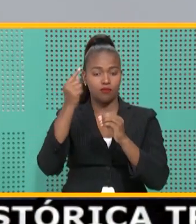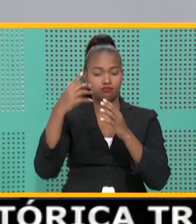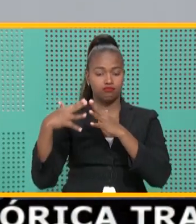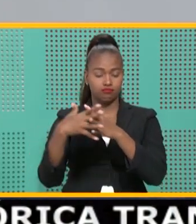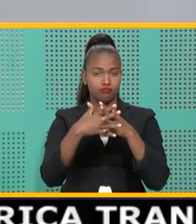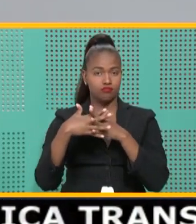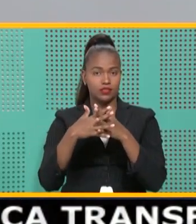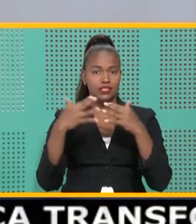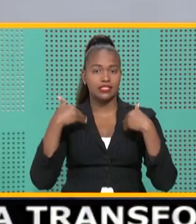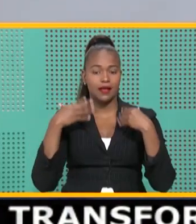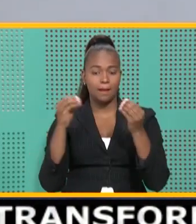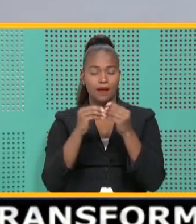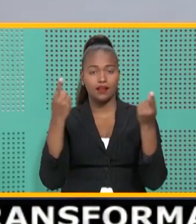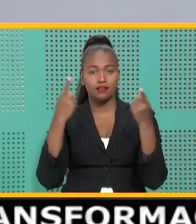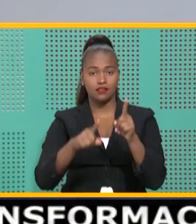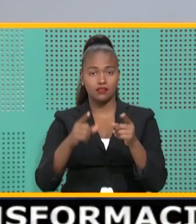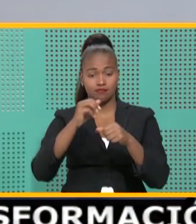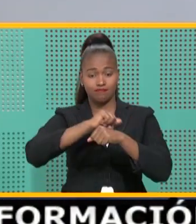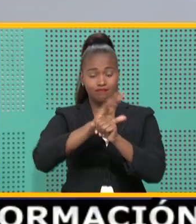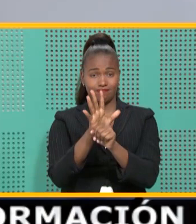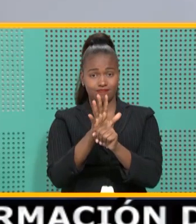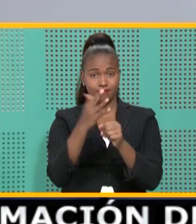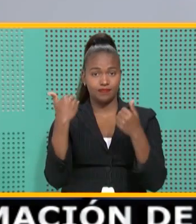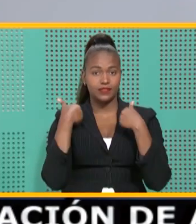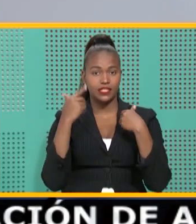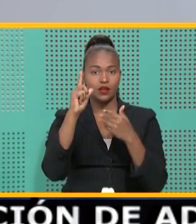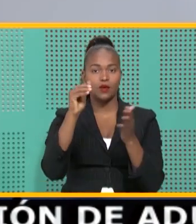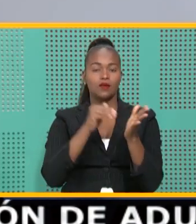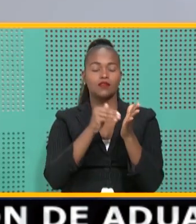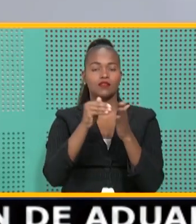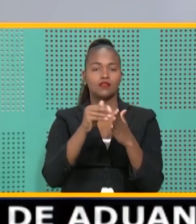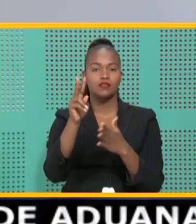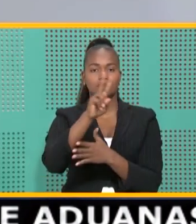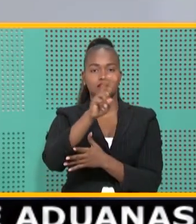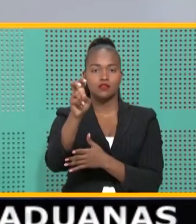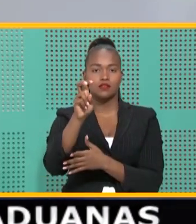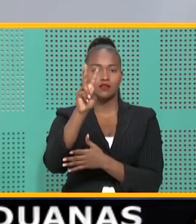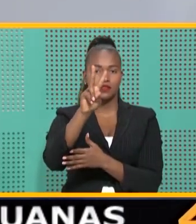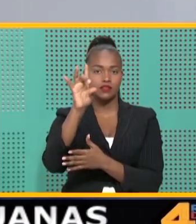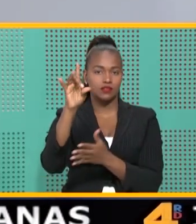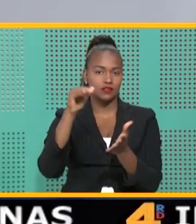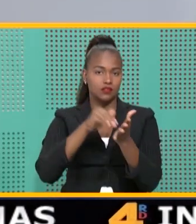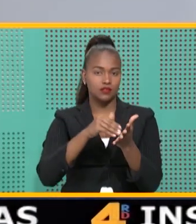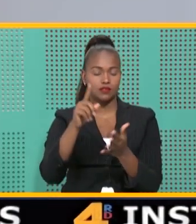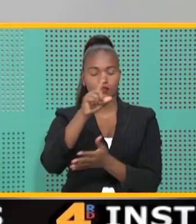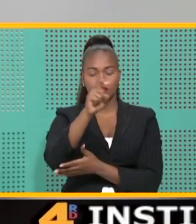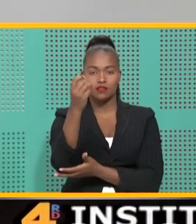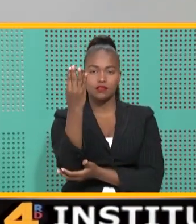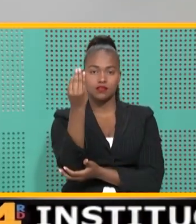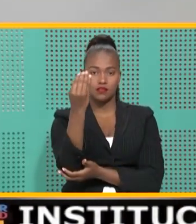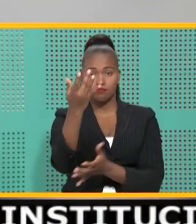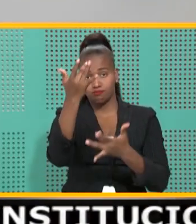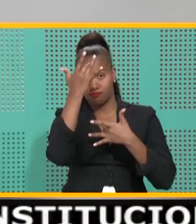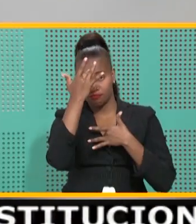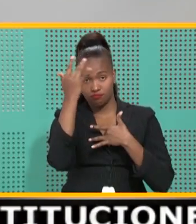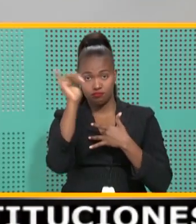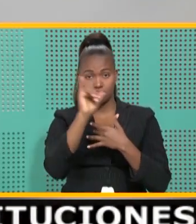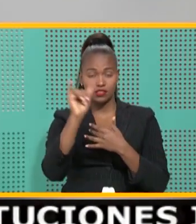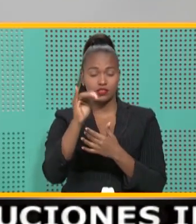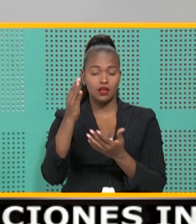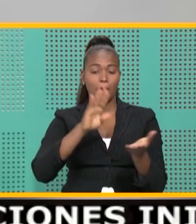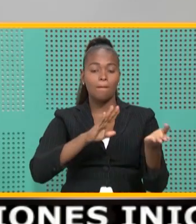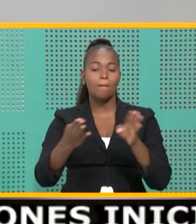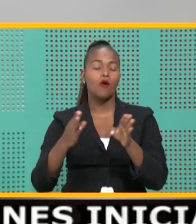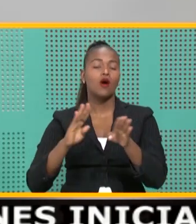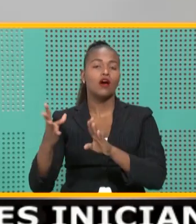Latina con más casos de coronavirus, tiene 1.228.114 enfermos y los